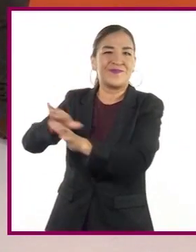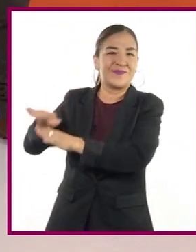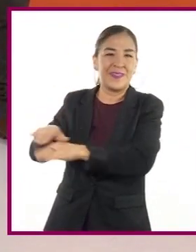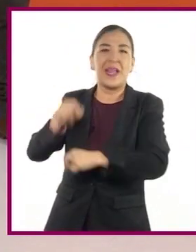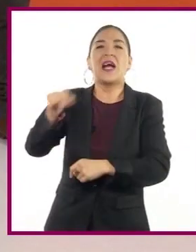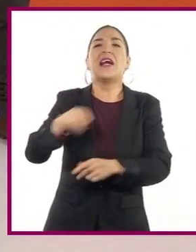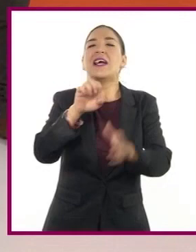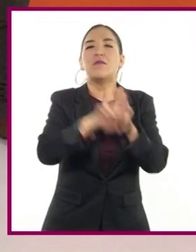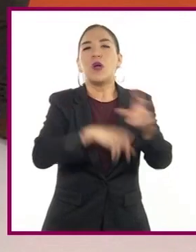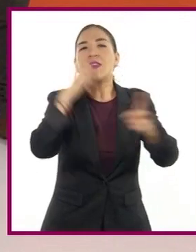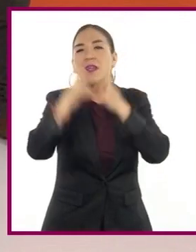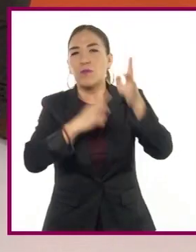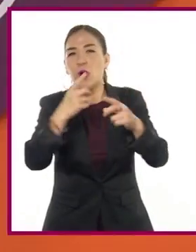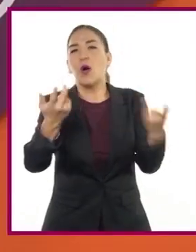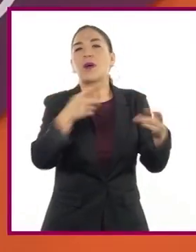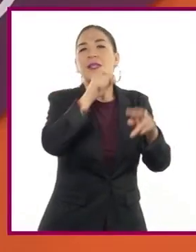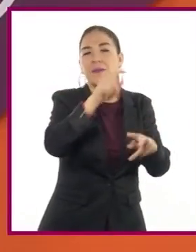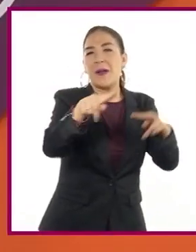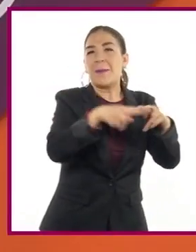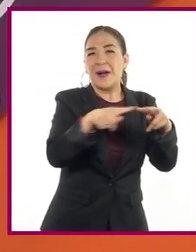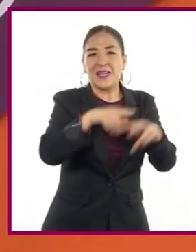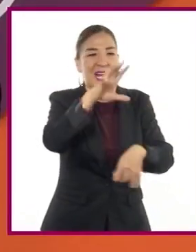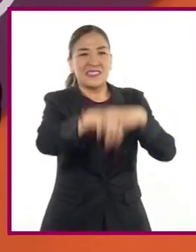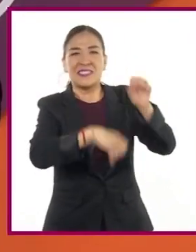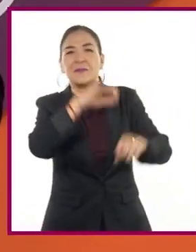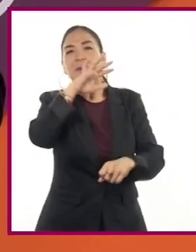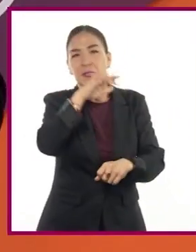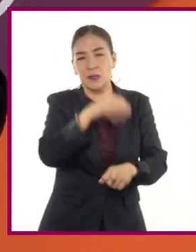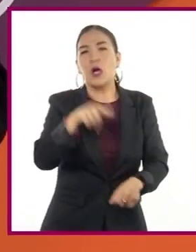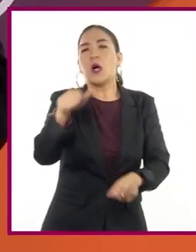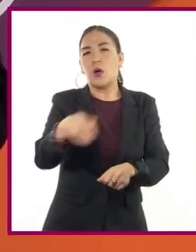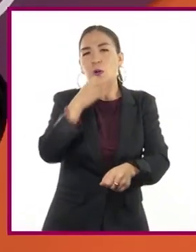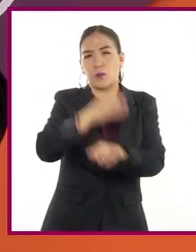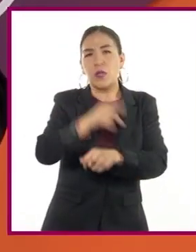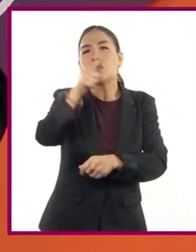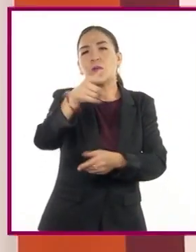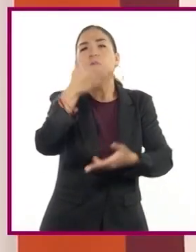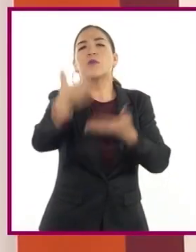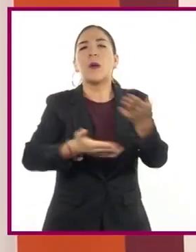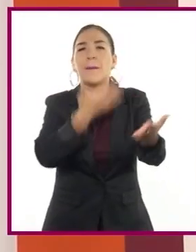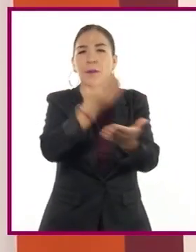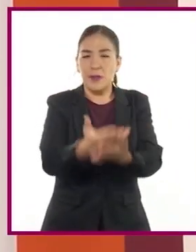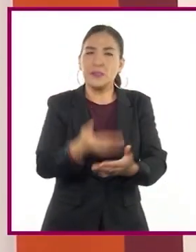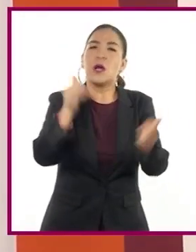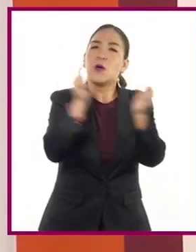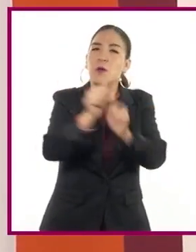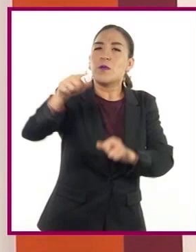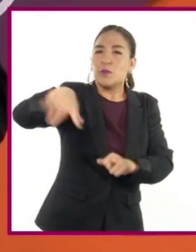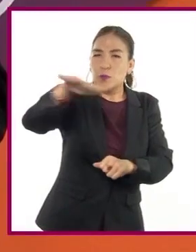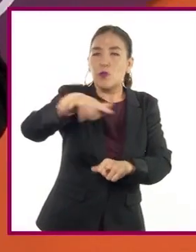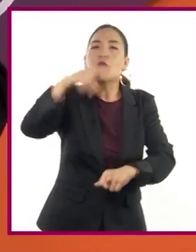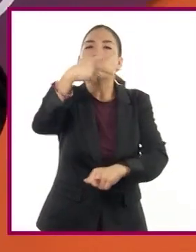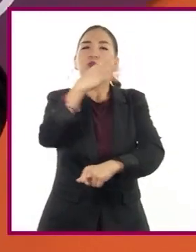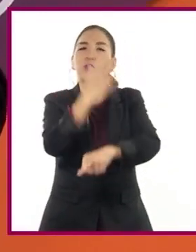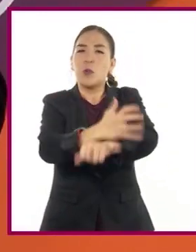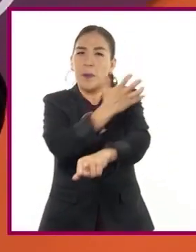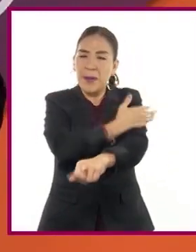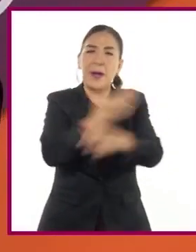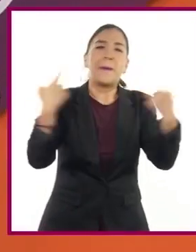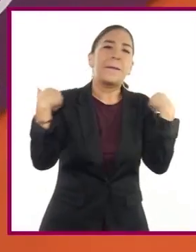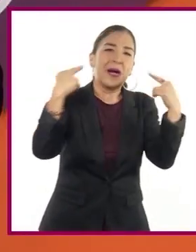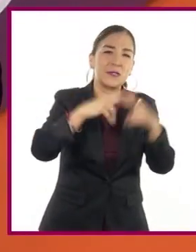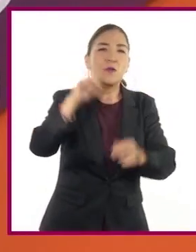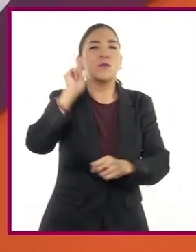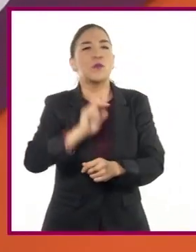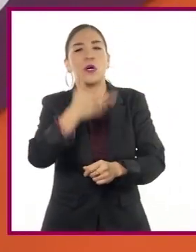deportivo o el parque. Los invitamos a que compartan sus propuestas con sus compañeras, compañeros, profesora